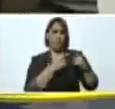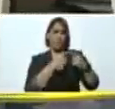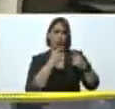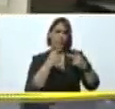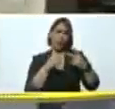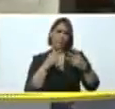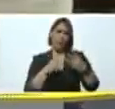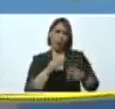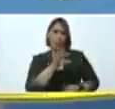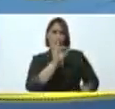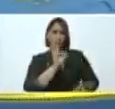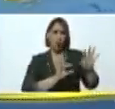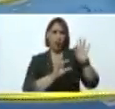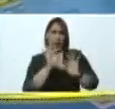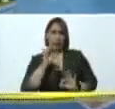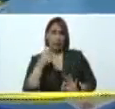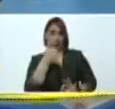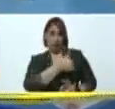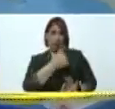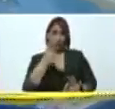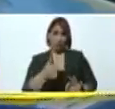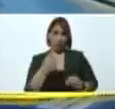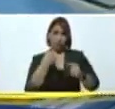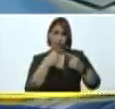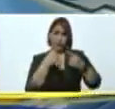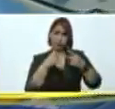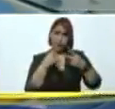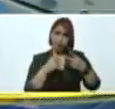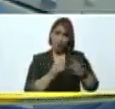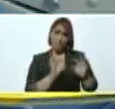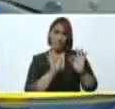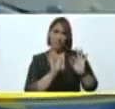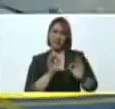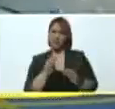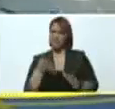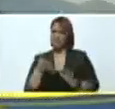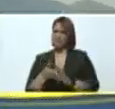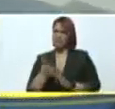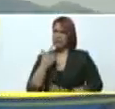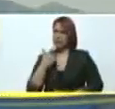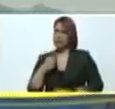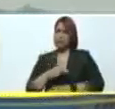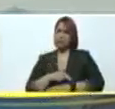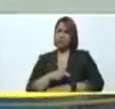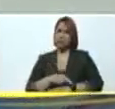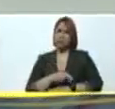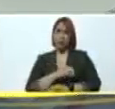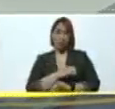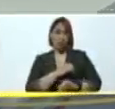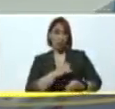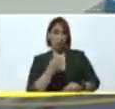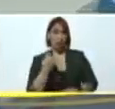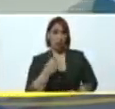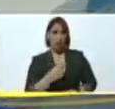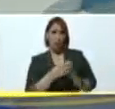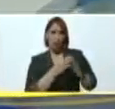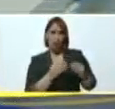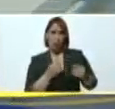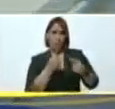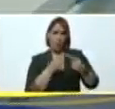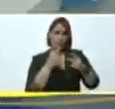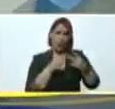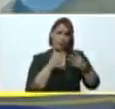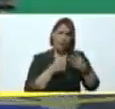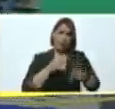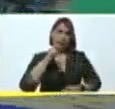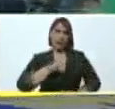muestras. Cada uno tiene una condición especial. ¿Qué dice el doctor? Ya contamos aquí con los reactivos necesarios para